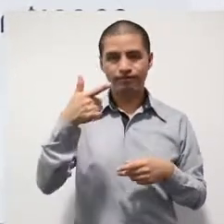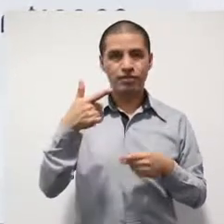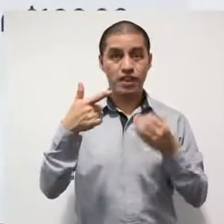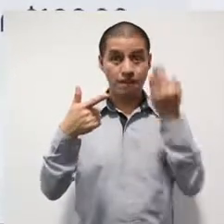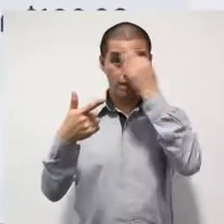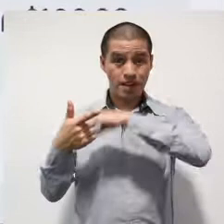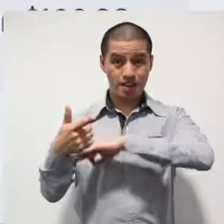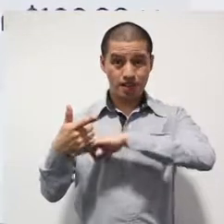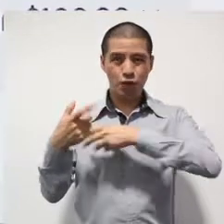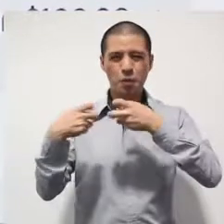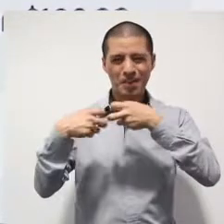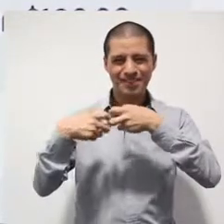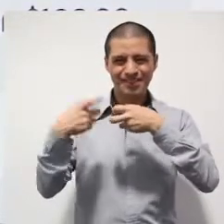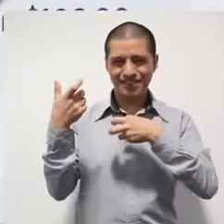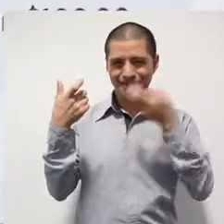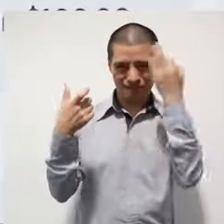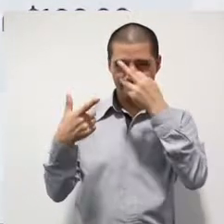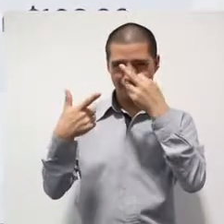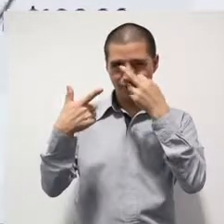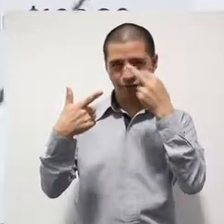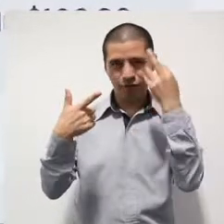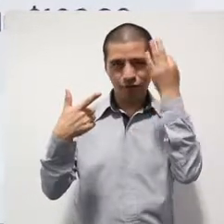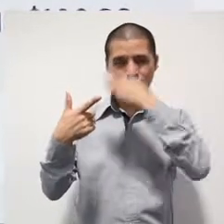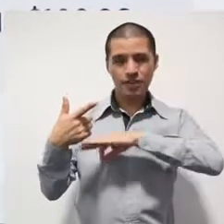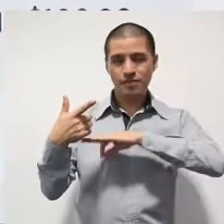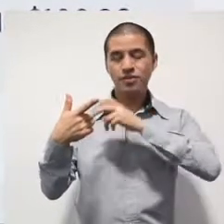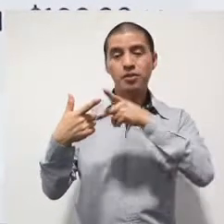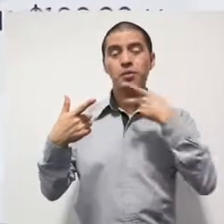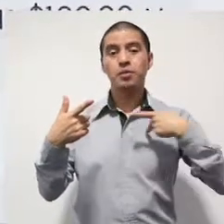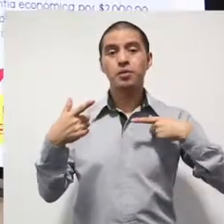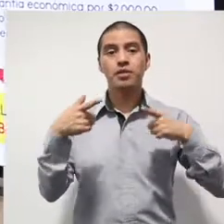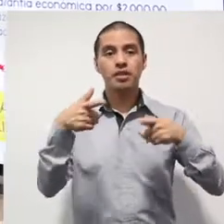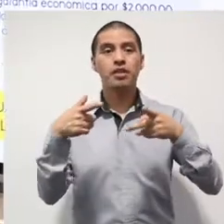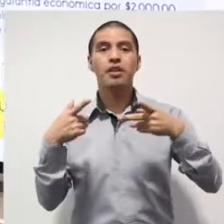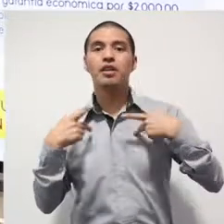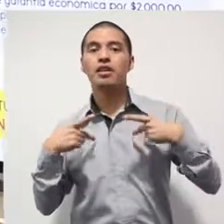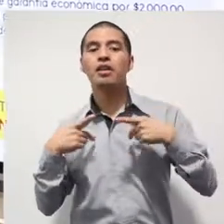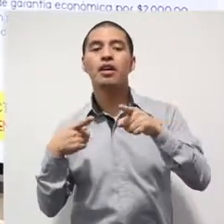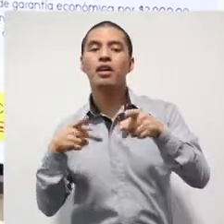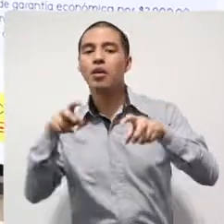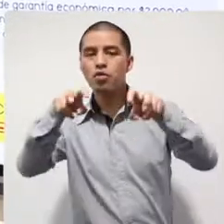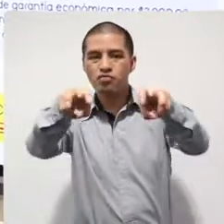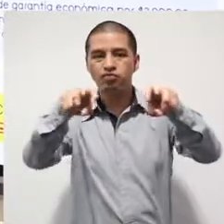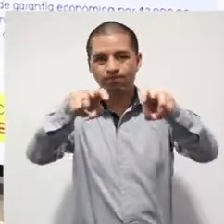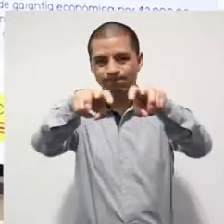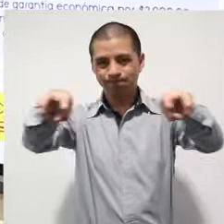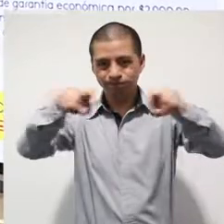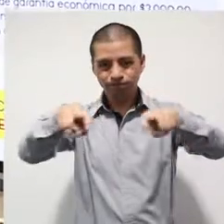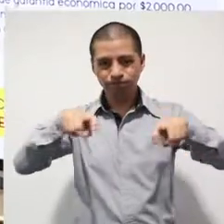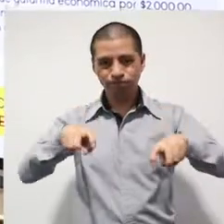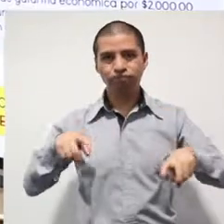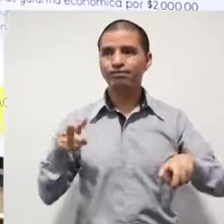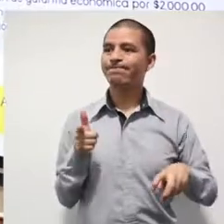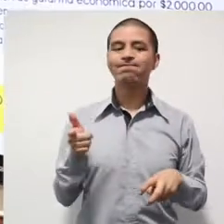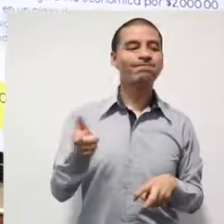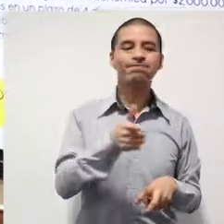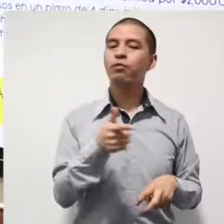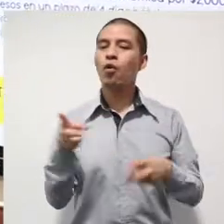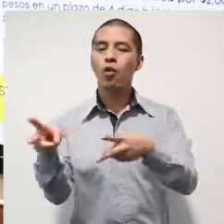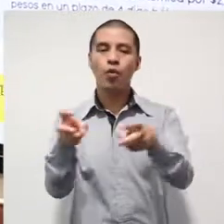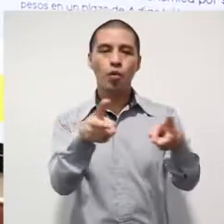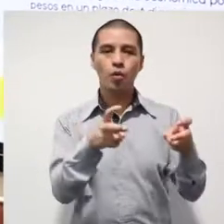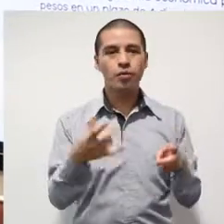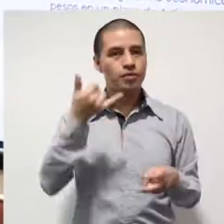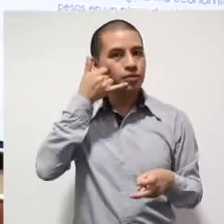una pistola réplica y otro de los sujetos, al parecer un arma de fuego, amagan a los pasajeros y les roban teléfonos